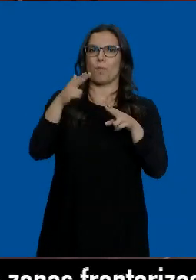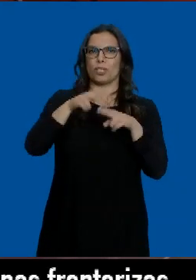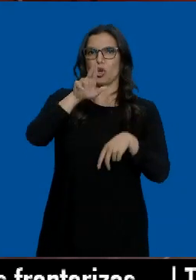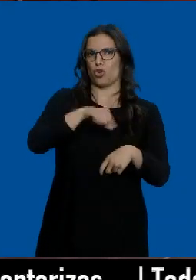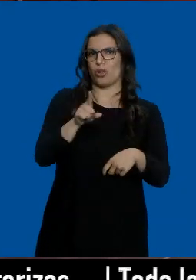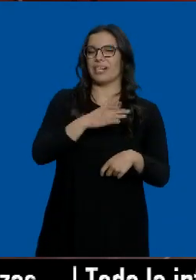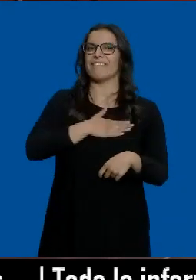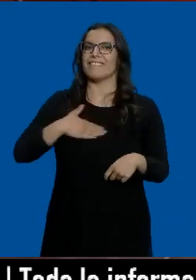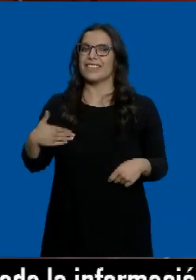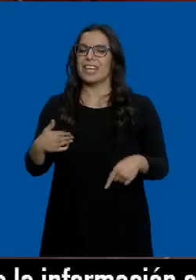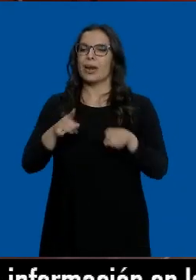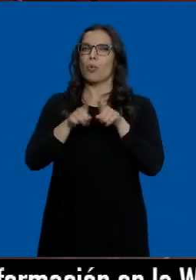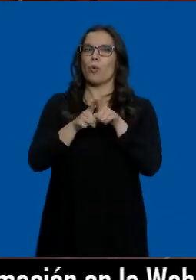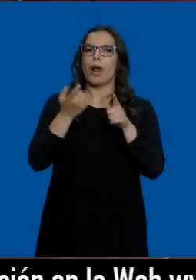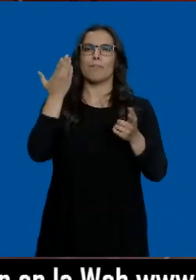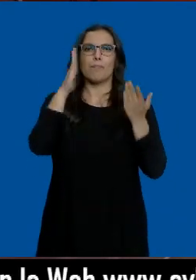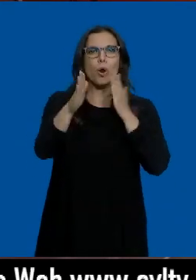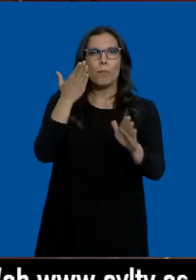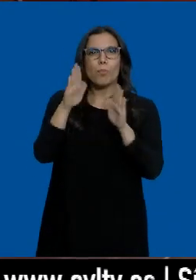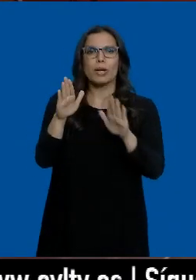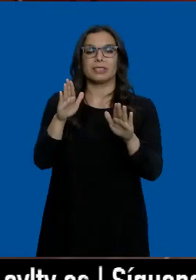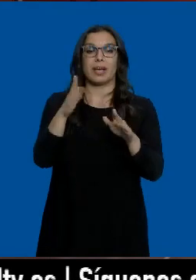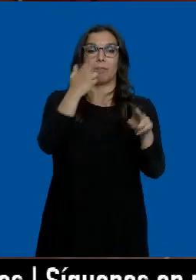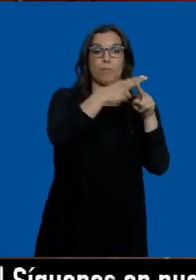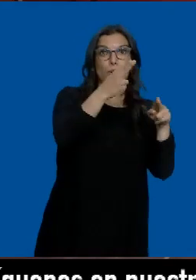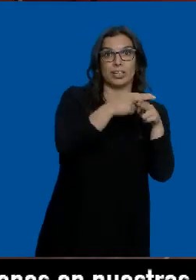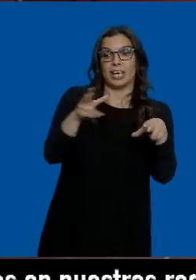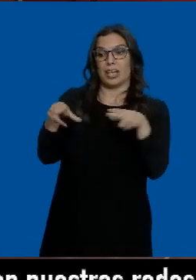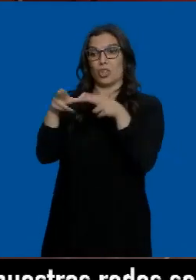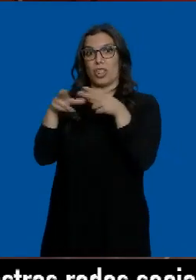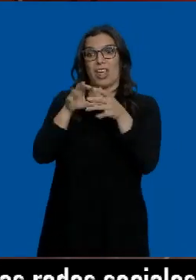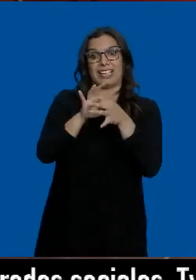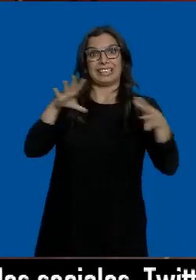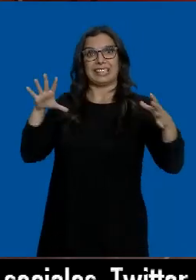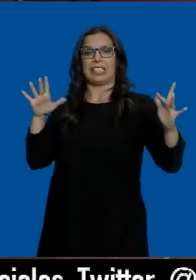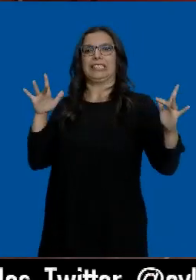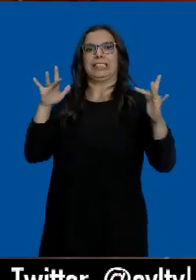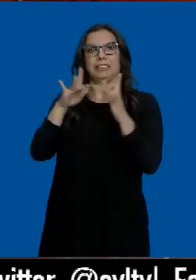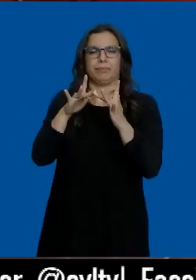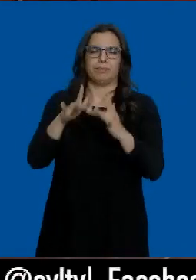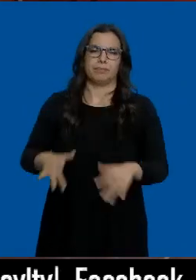sino que buscan realizar propuestas y evitar la desconexión entre la política y la sociedad.